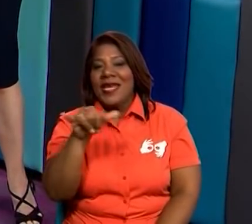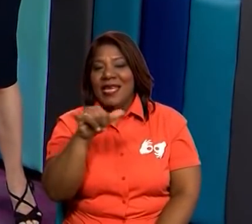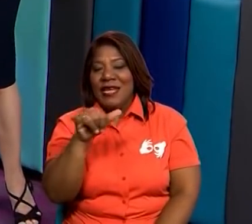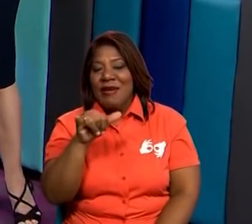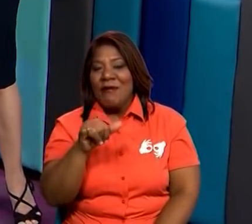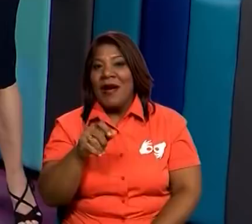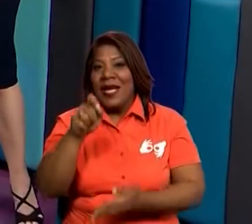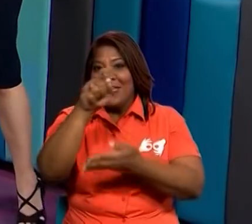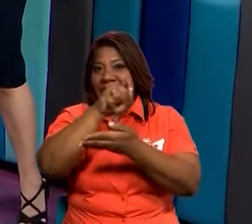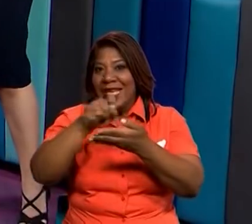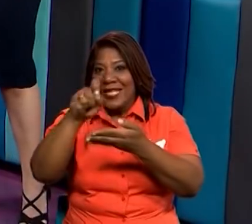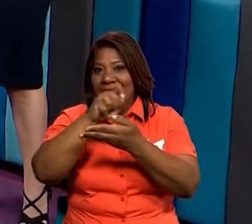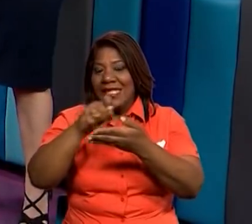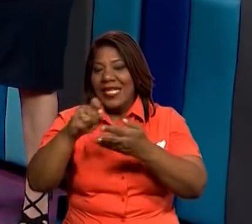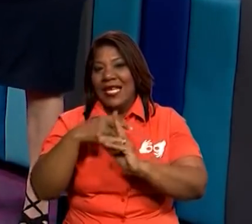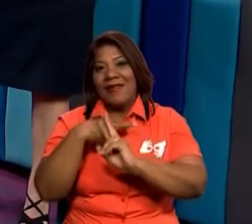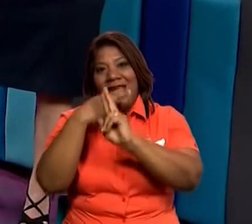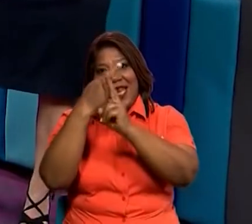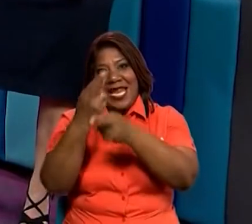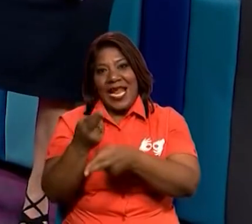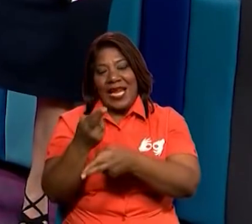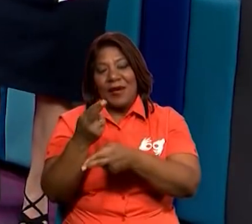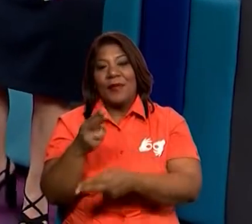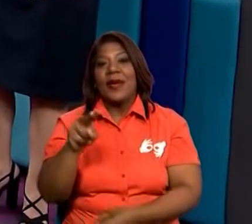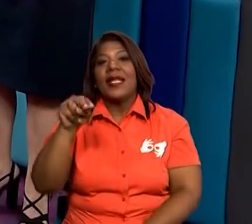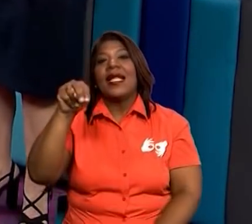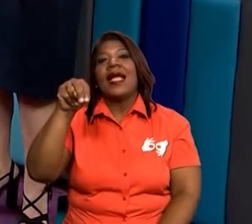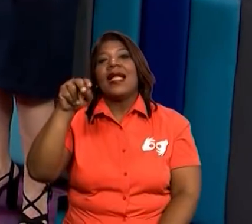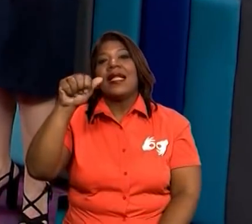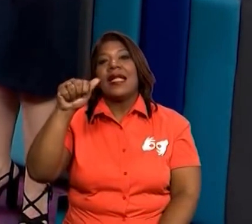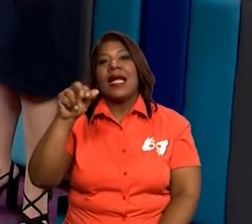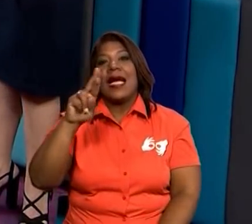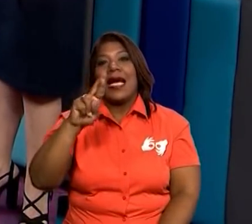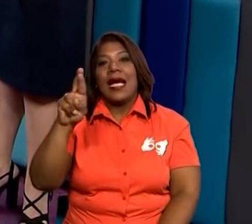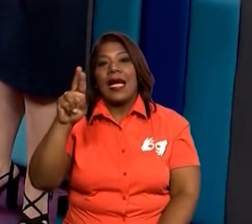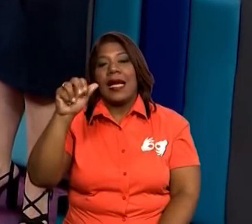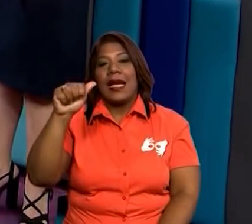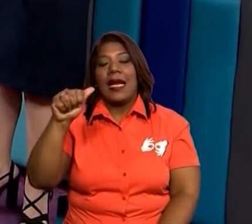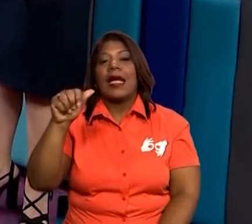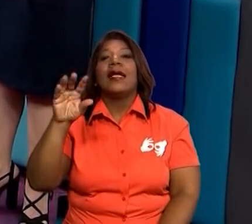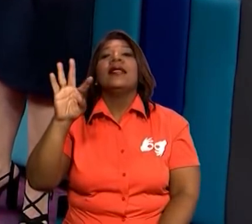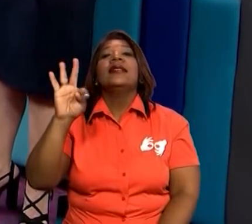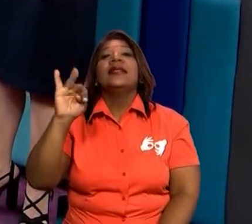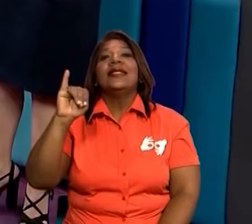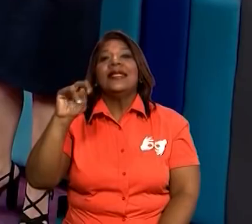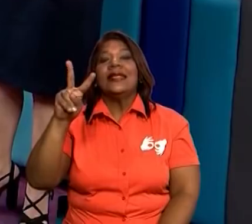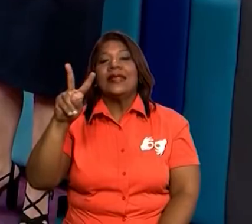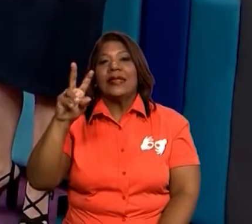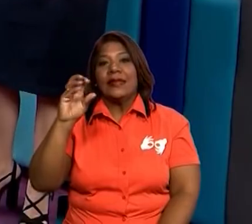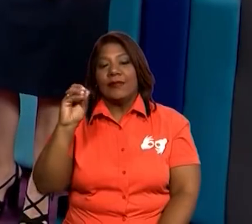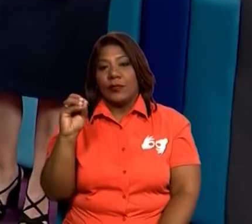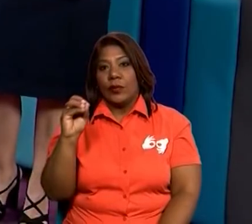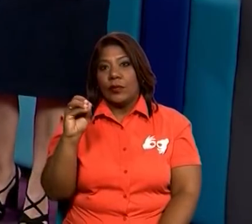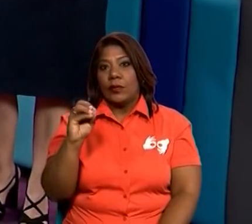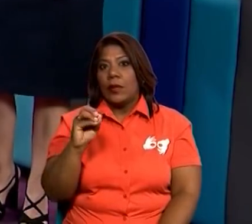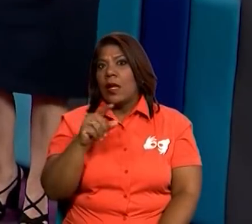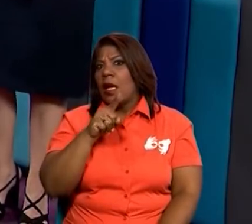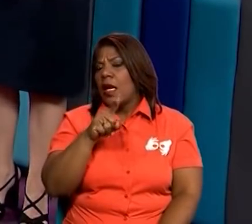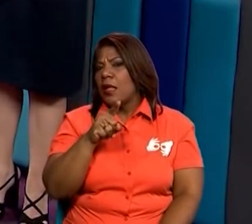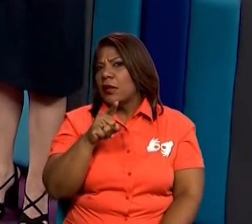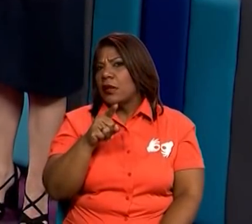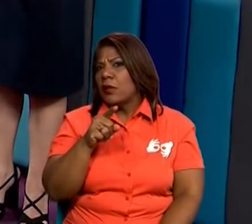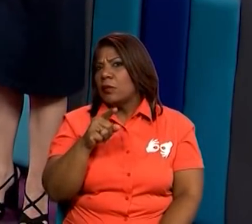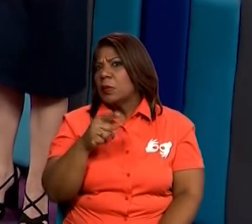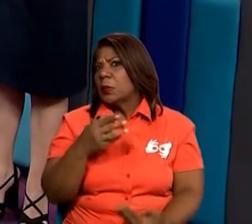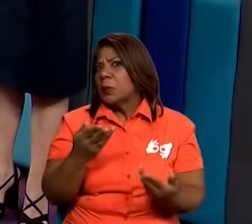Y van a escribir la palabra allí, narrativo. Muy bien. Maestra Tamara, ¿es un cuento, una fábula,